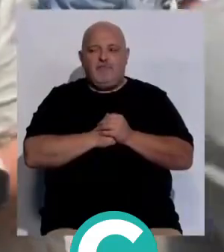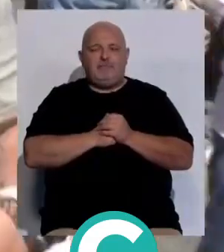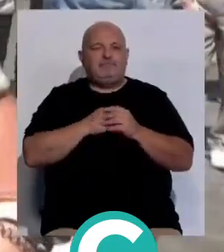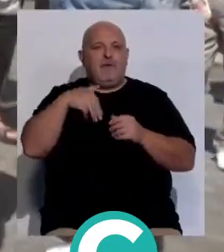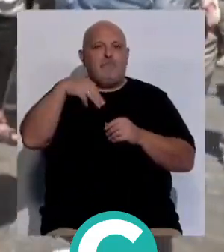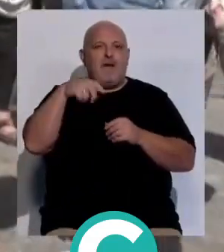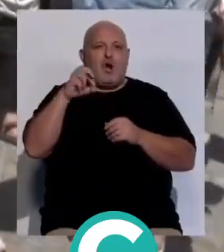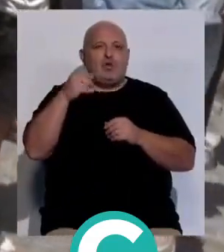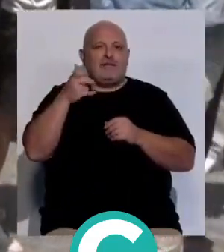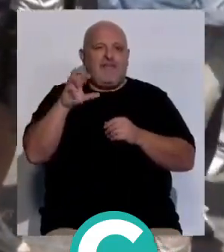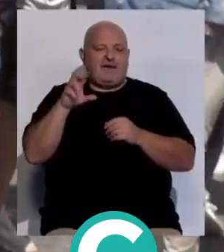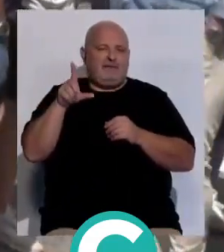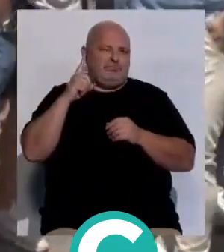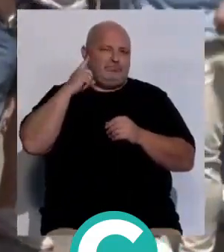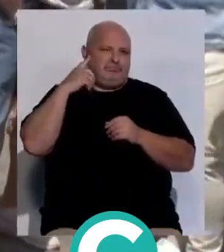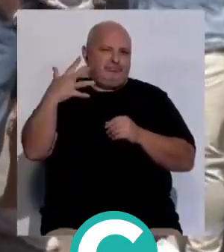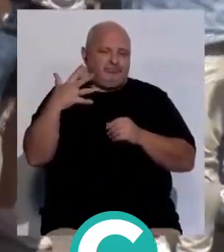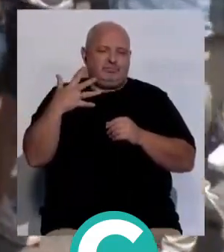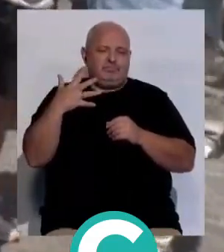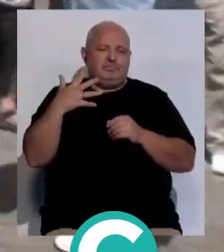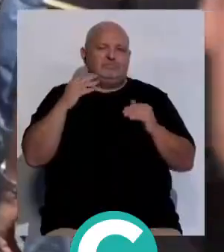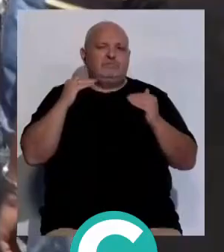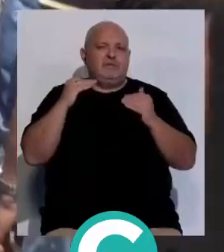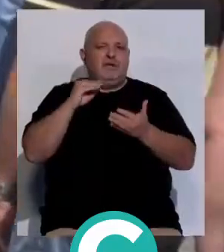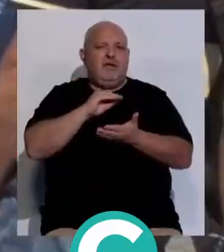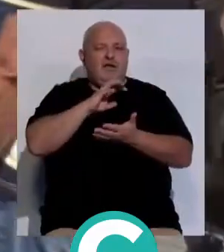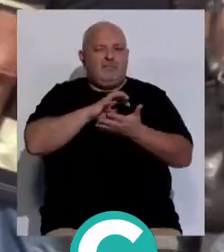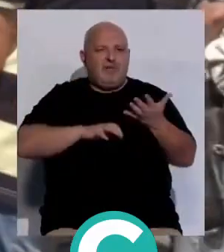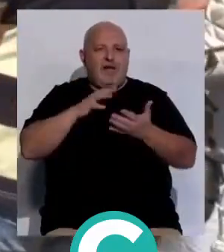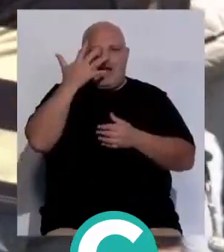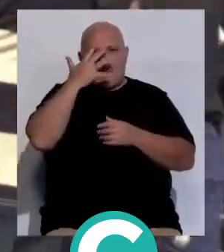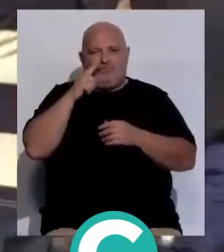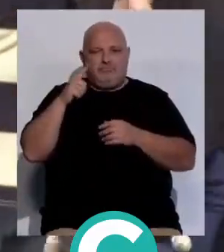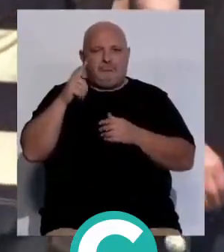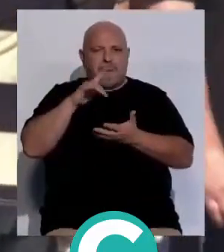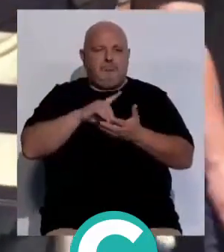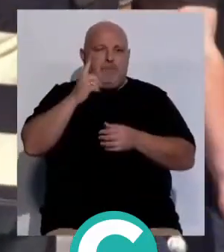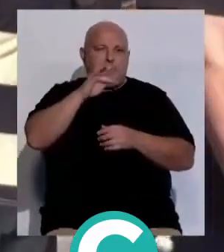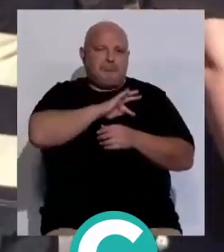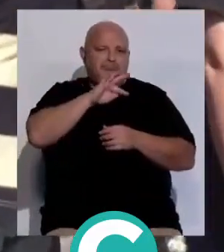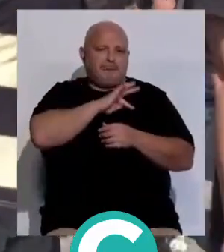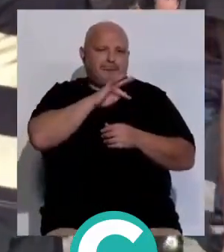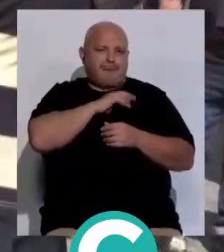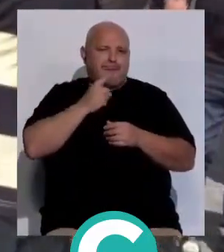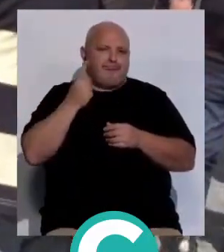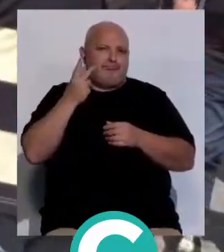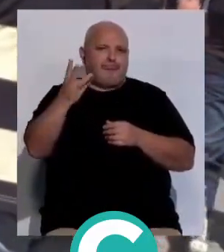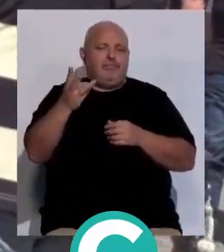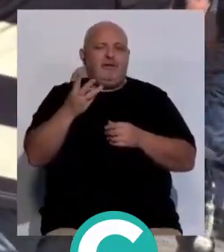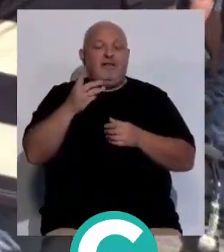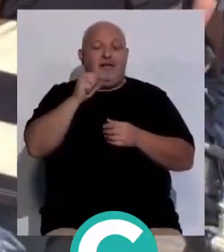Manolo Santander Cahué es eterno. Ya se hizo en vida componiendo y cantando carnaval, ganando primeros premios, pero sobre todo